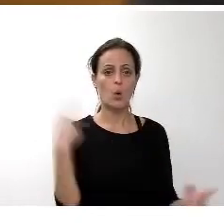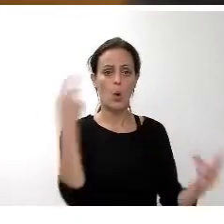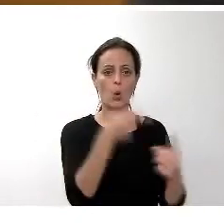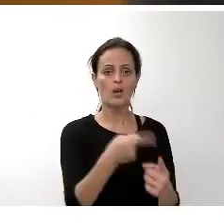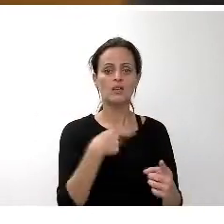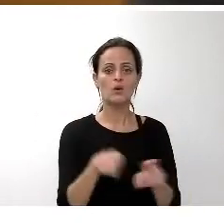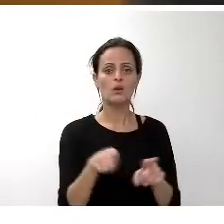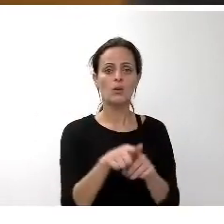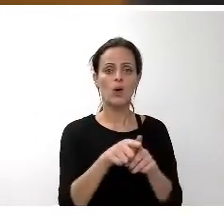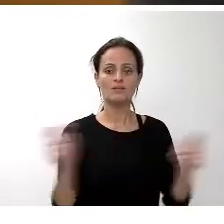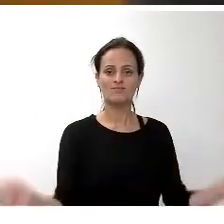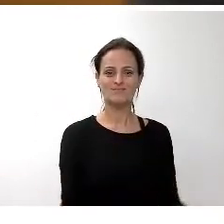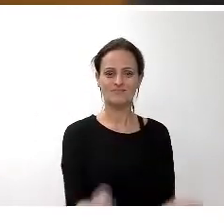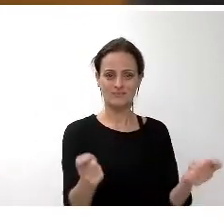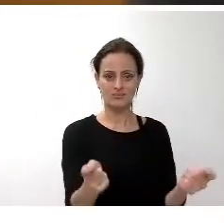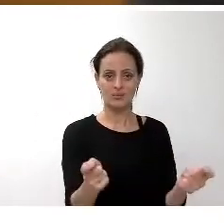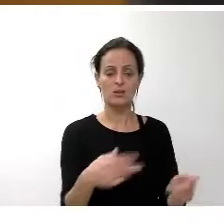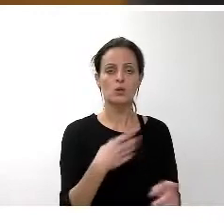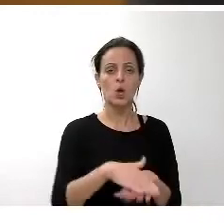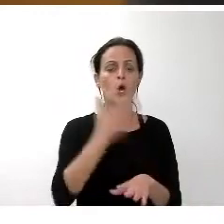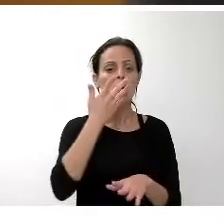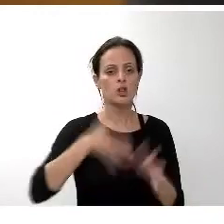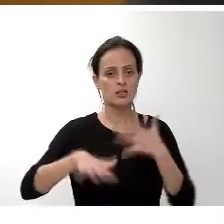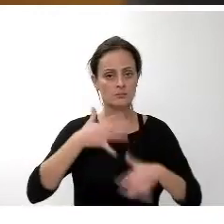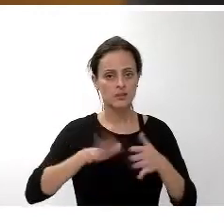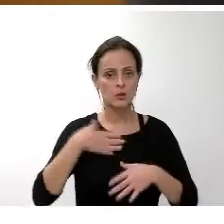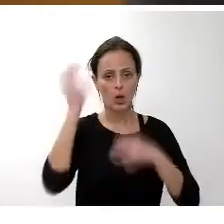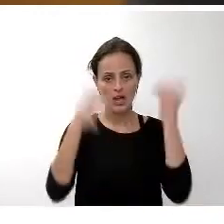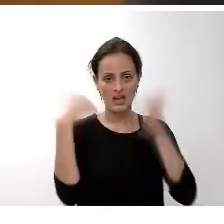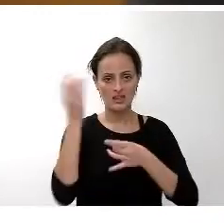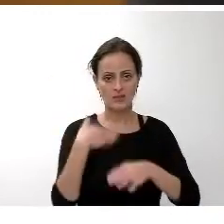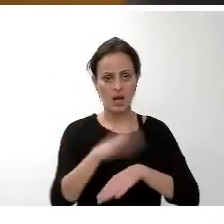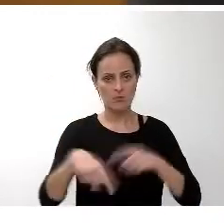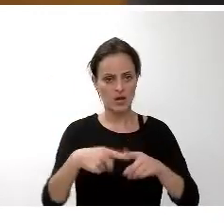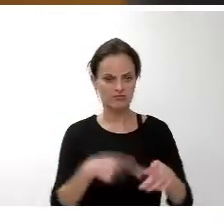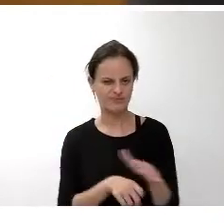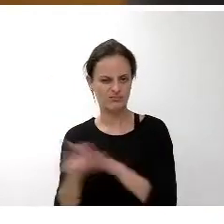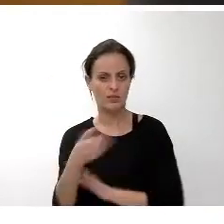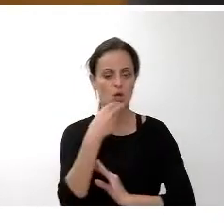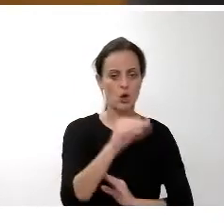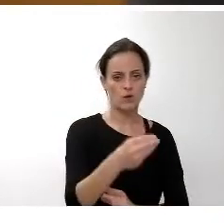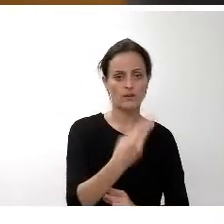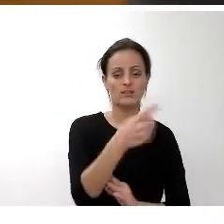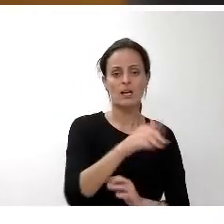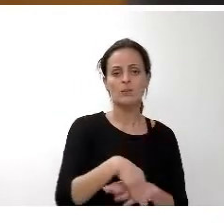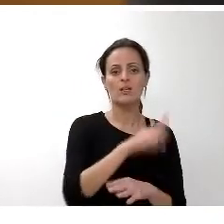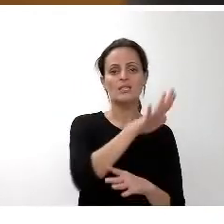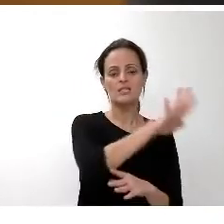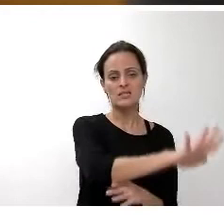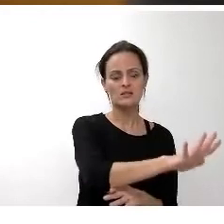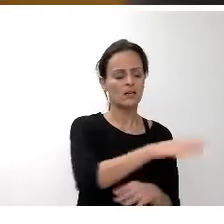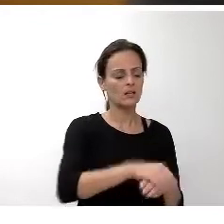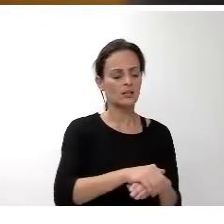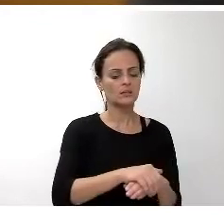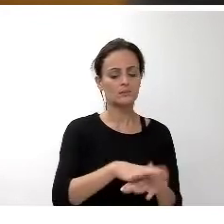conocimiento la creatividad y la innovación Tenerife 2030 abarca cinco grandes campos de acción denominados Tenerife